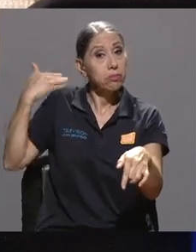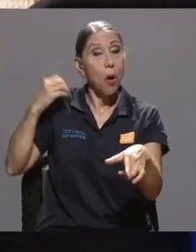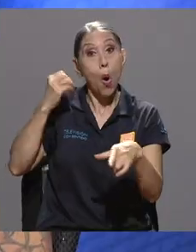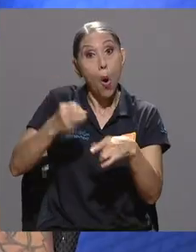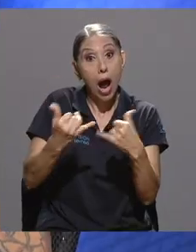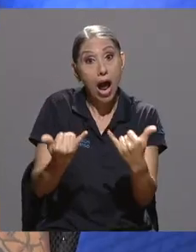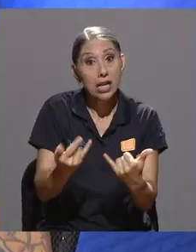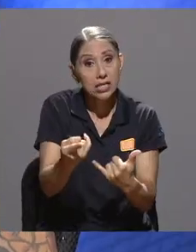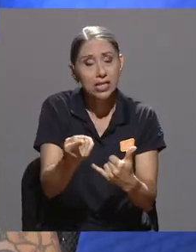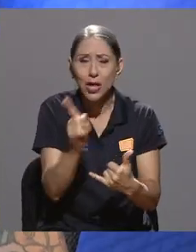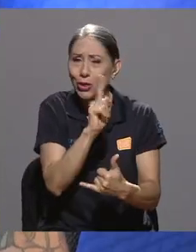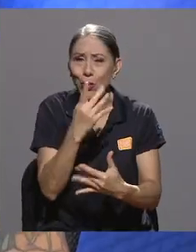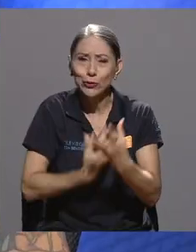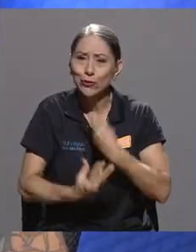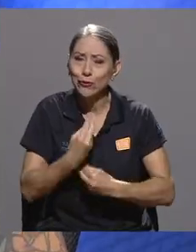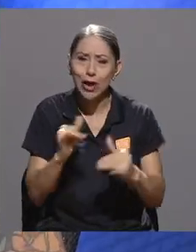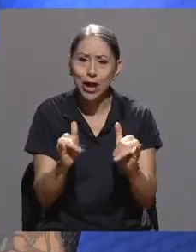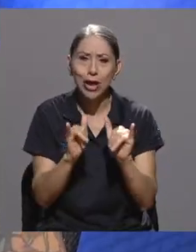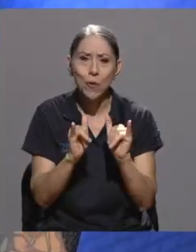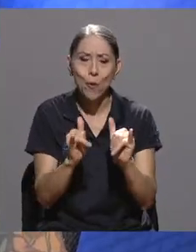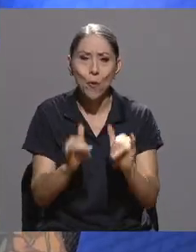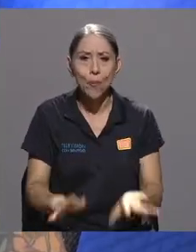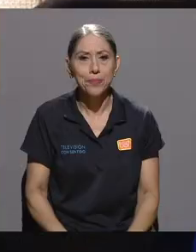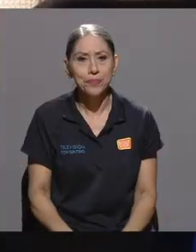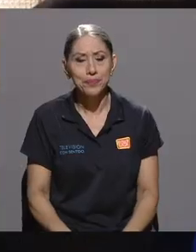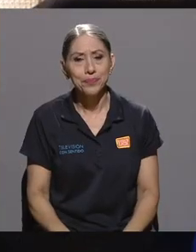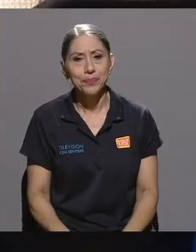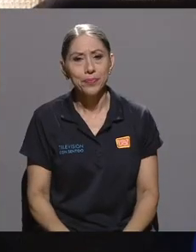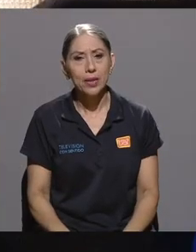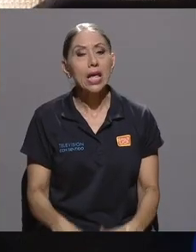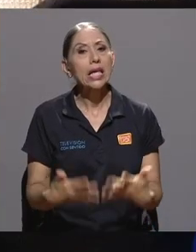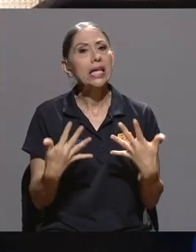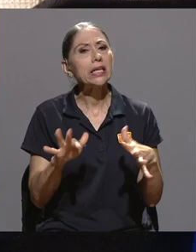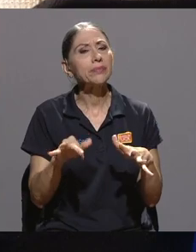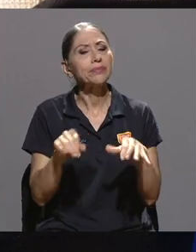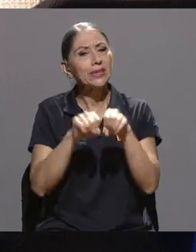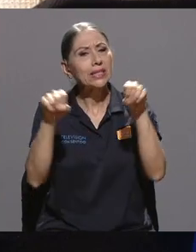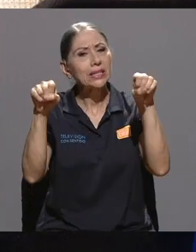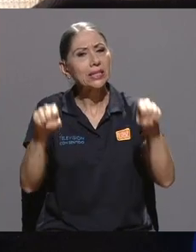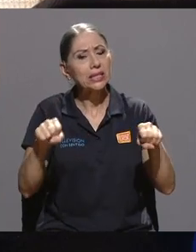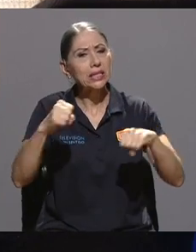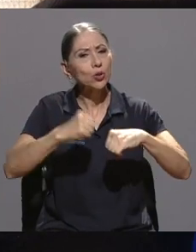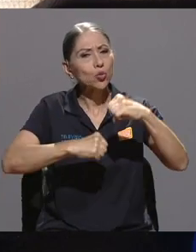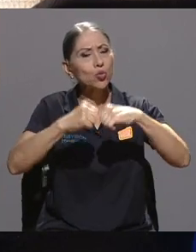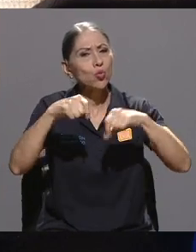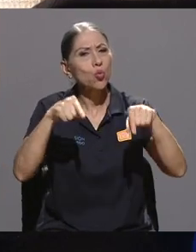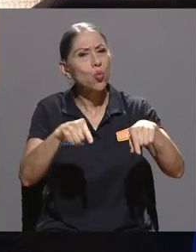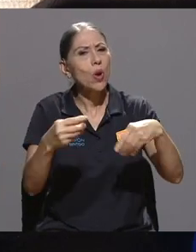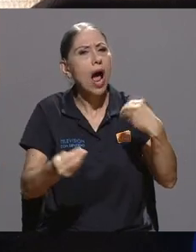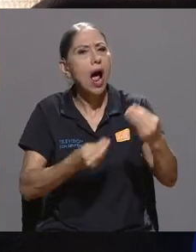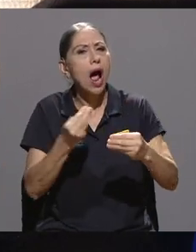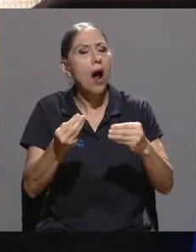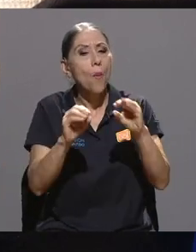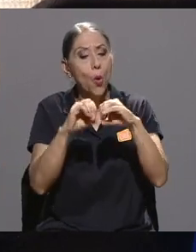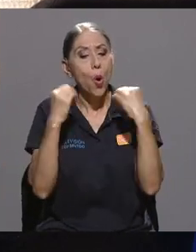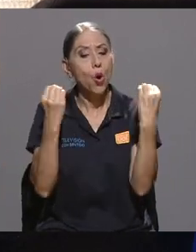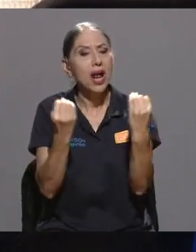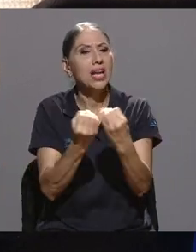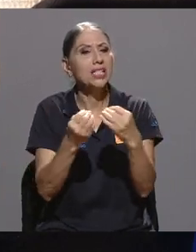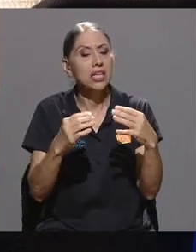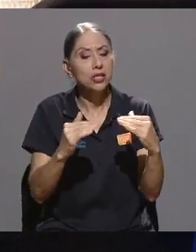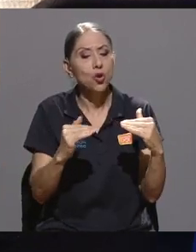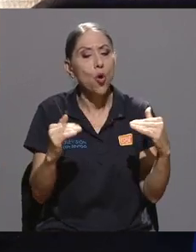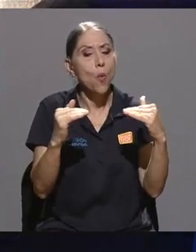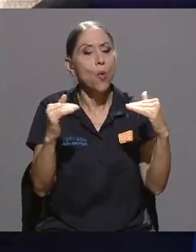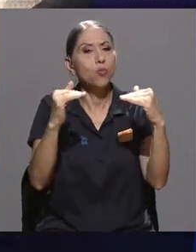momento, no lo sufran, ¿verdad? Y a nivel de estructura, o sea, ¿qué tipo de estructura tienen como organización?